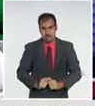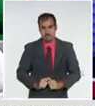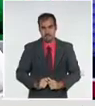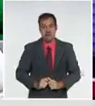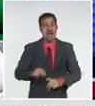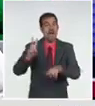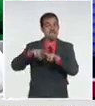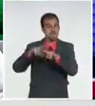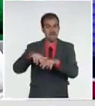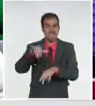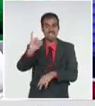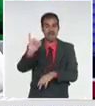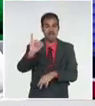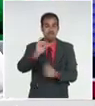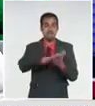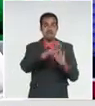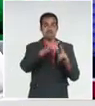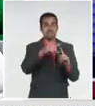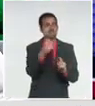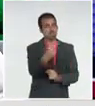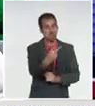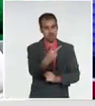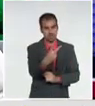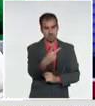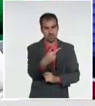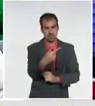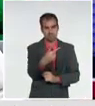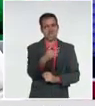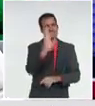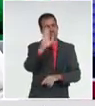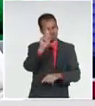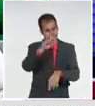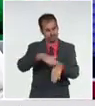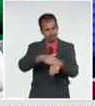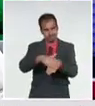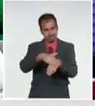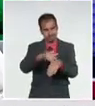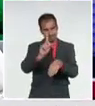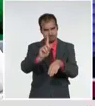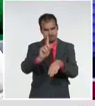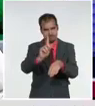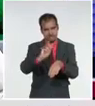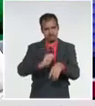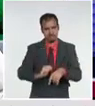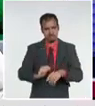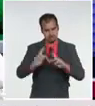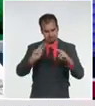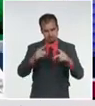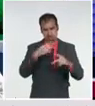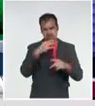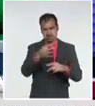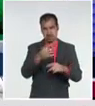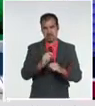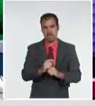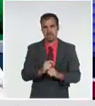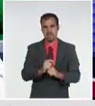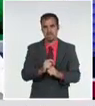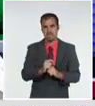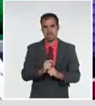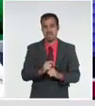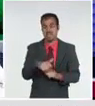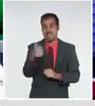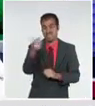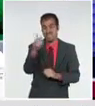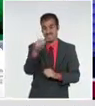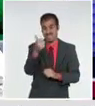de Matanza, 2. Perdónen, perdón. De los 10 menores de un año, 5 en estación.